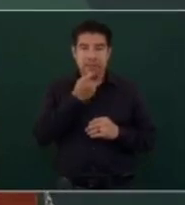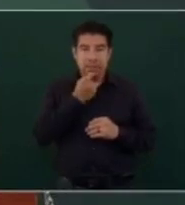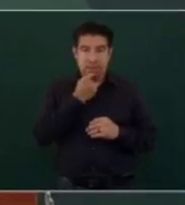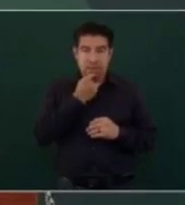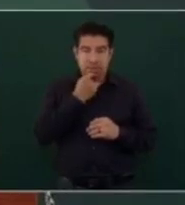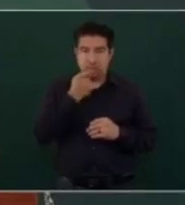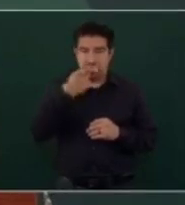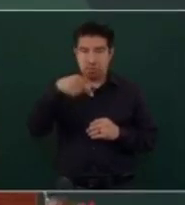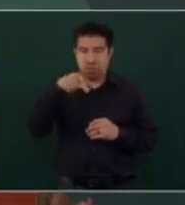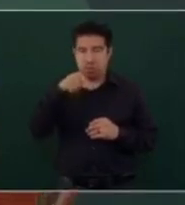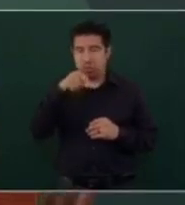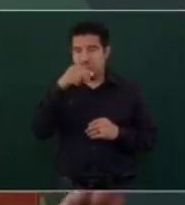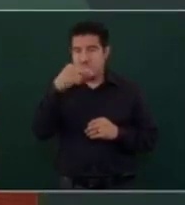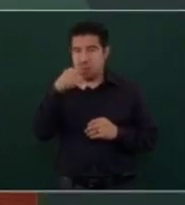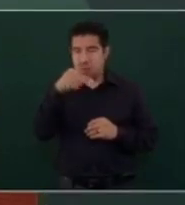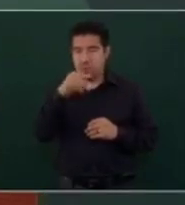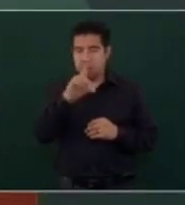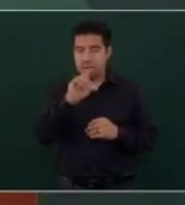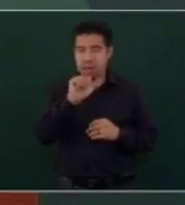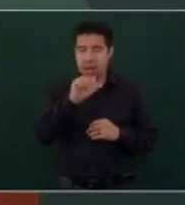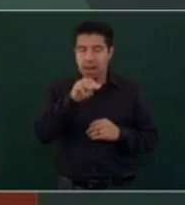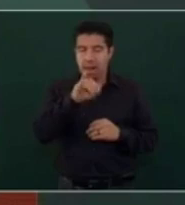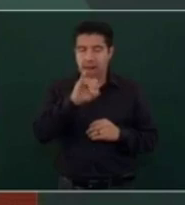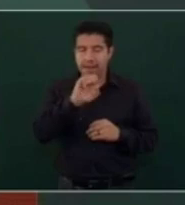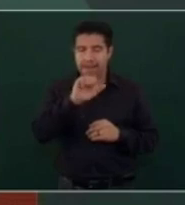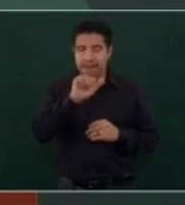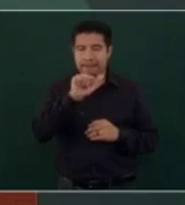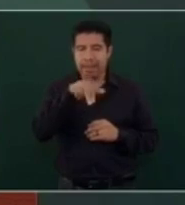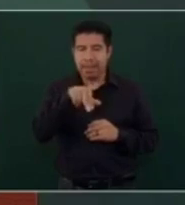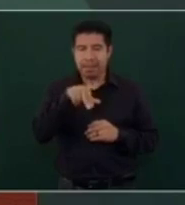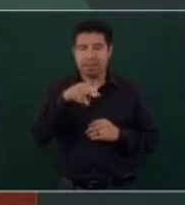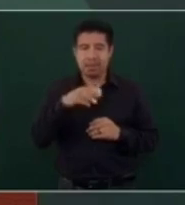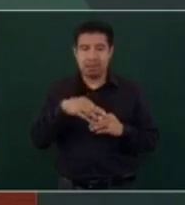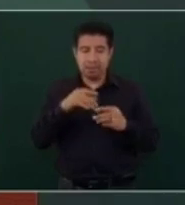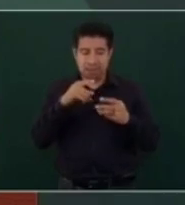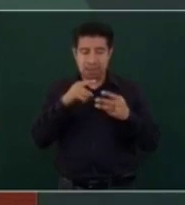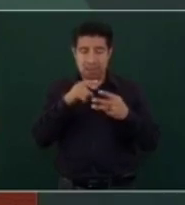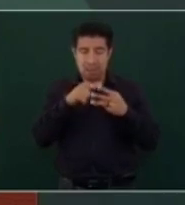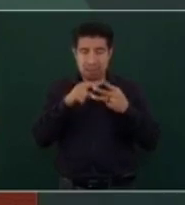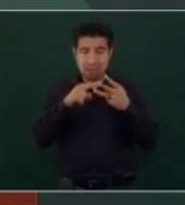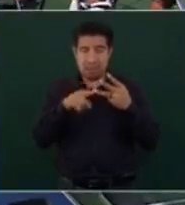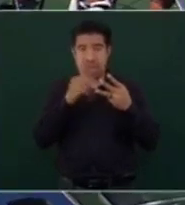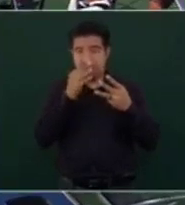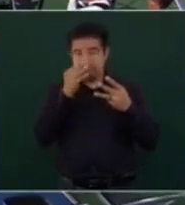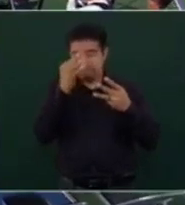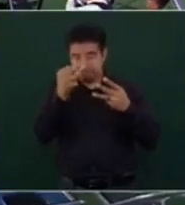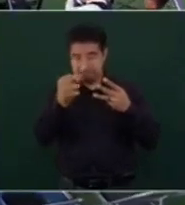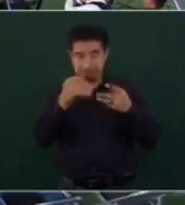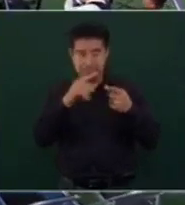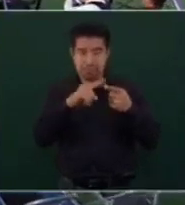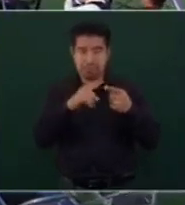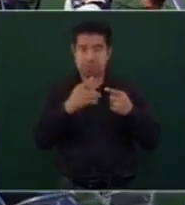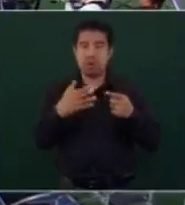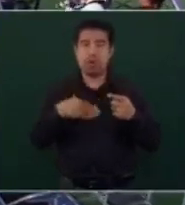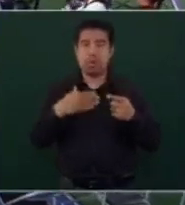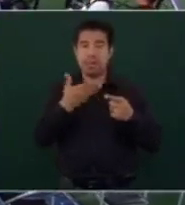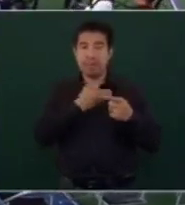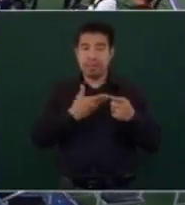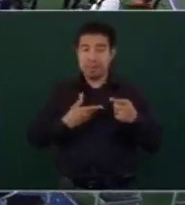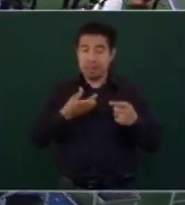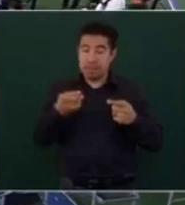se les dijo tres cosas. Una, que por instrucción del presidente estamos